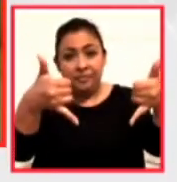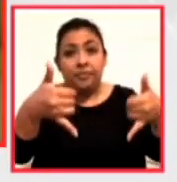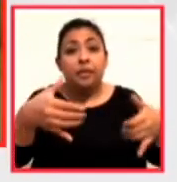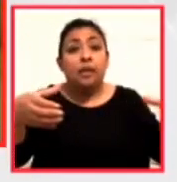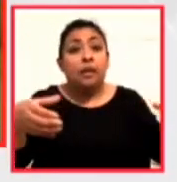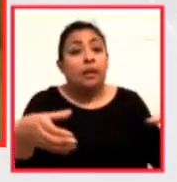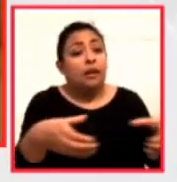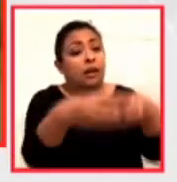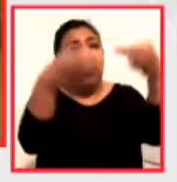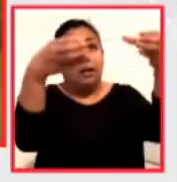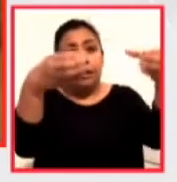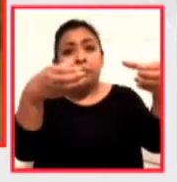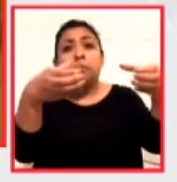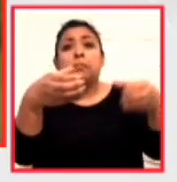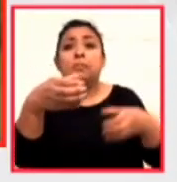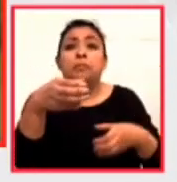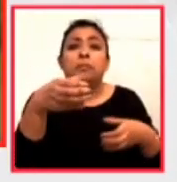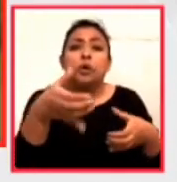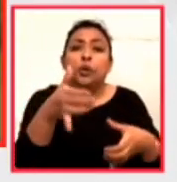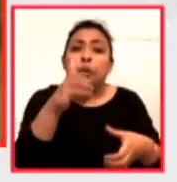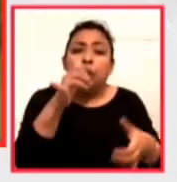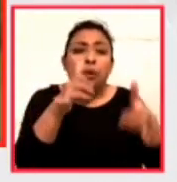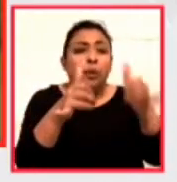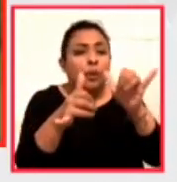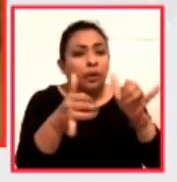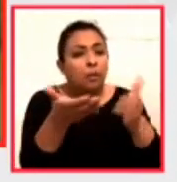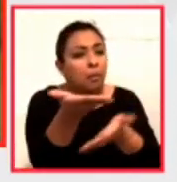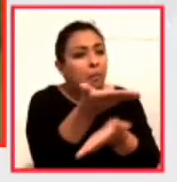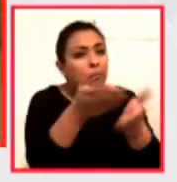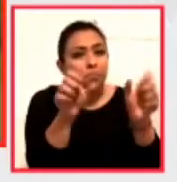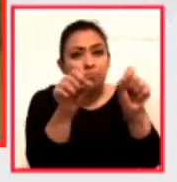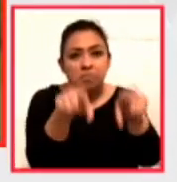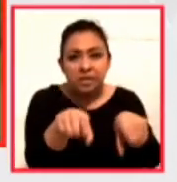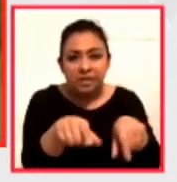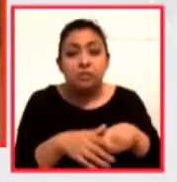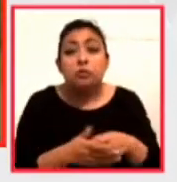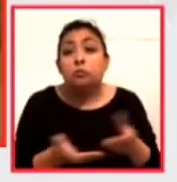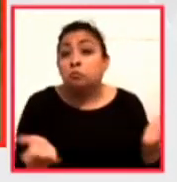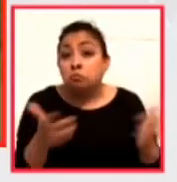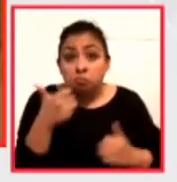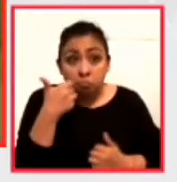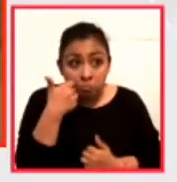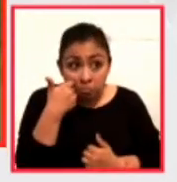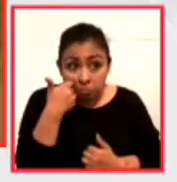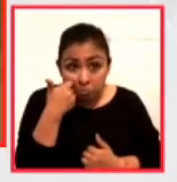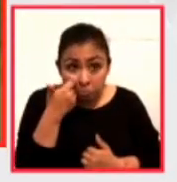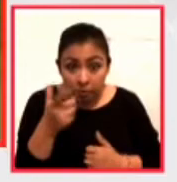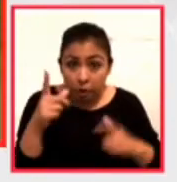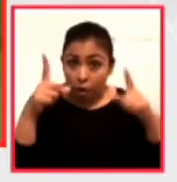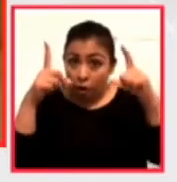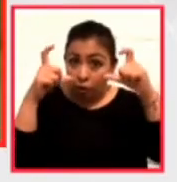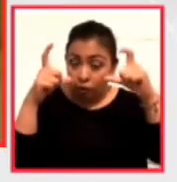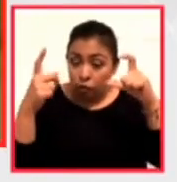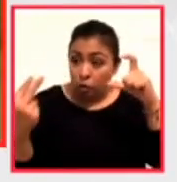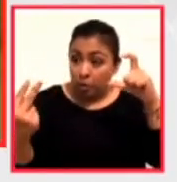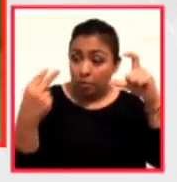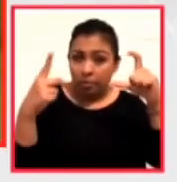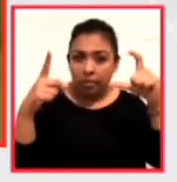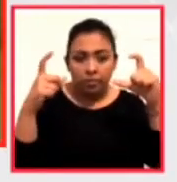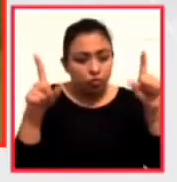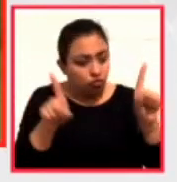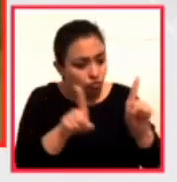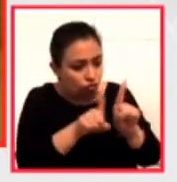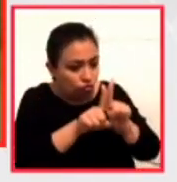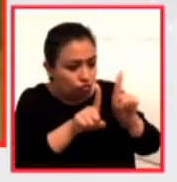copas y mamaos los unos y los otros y si queréis salir en la foto arrimaos